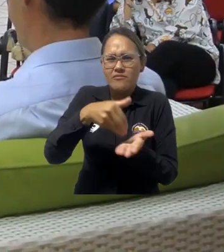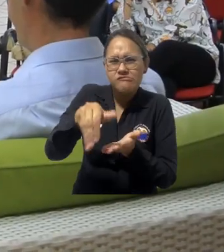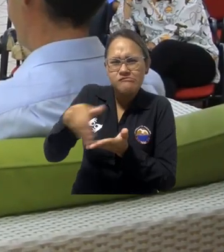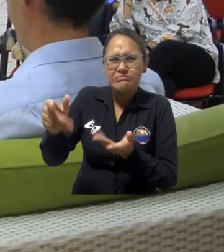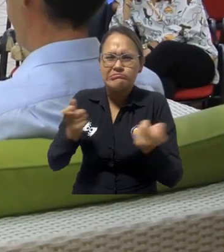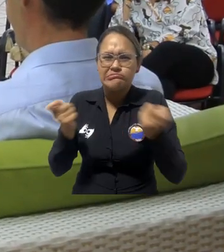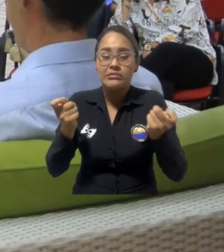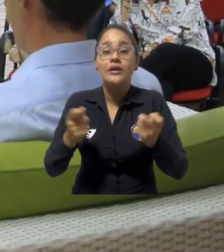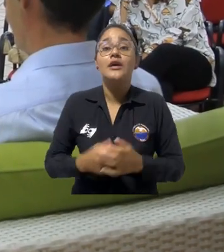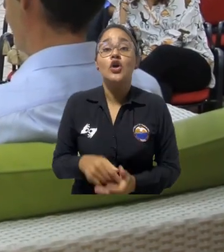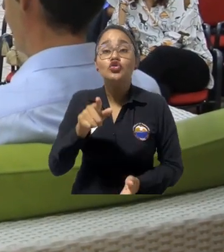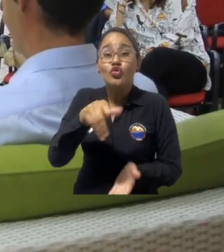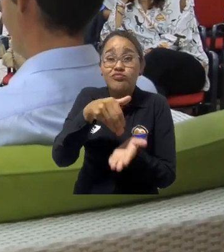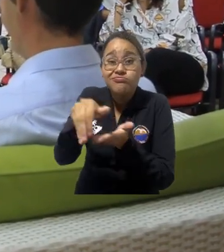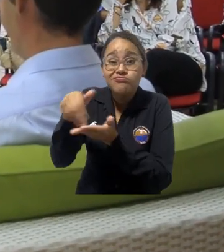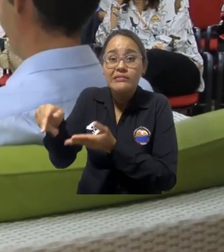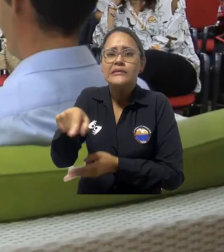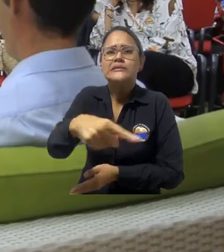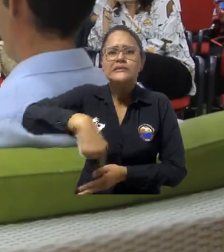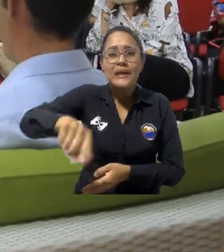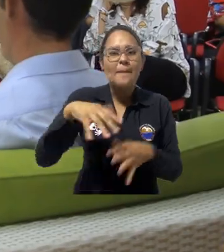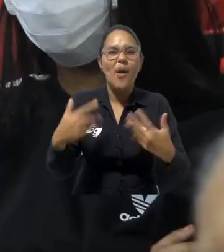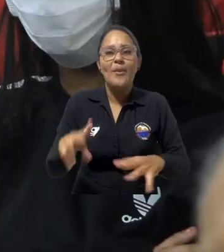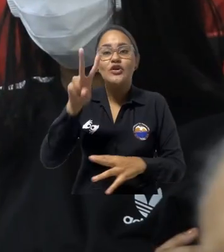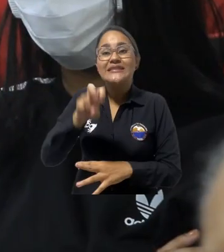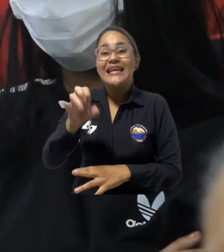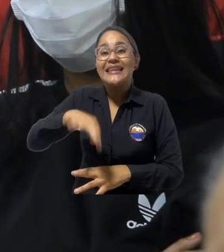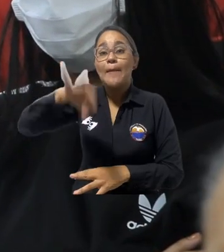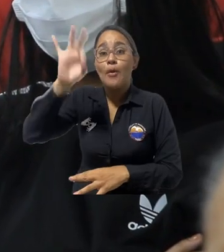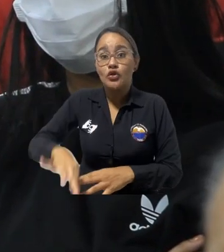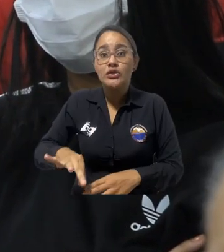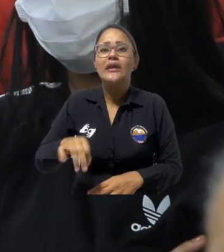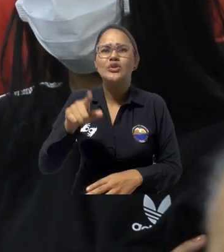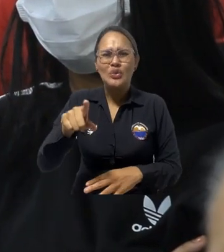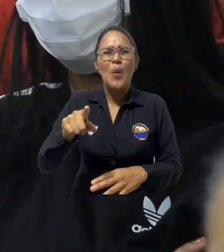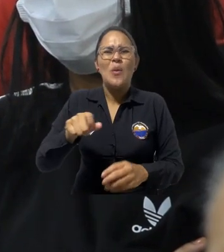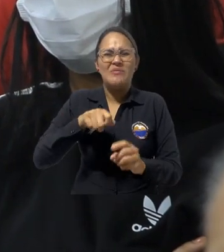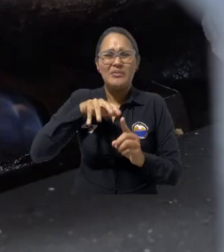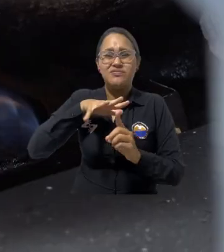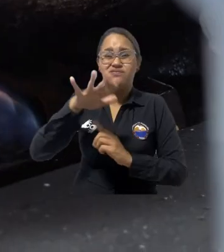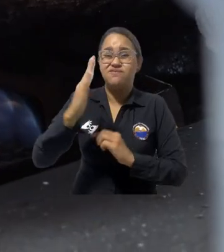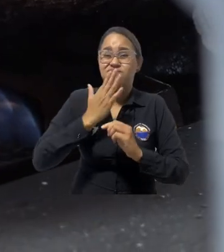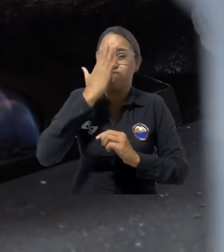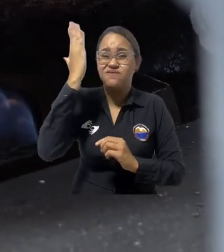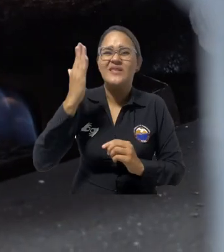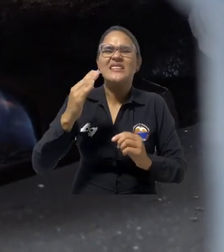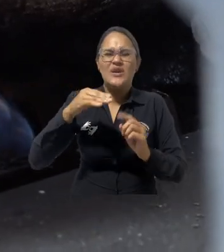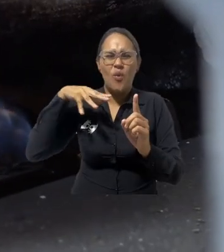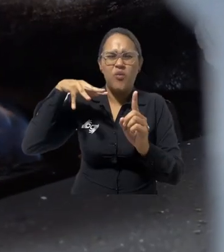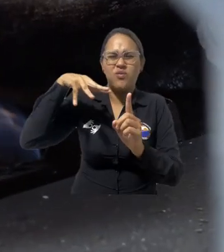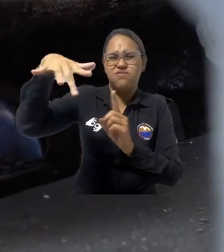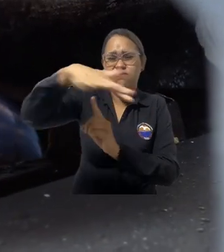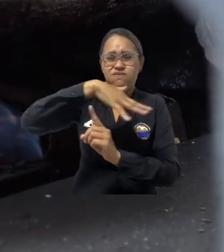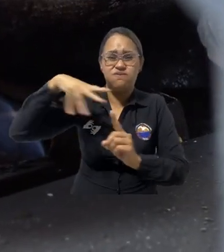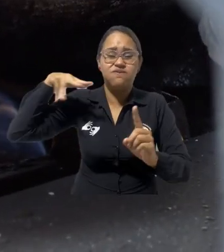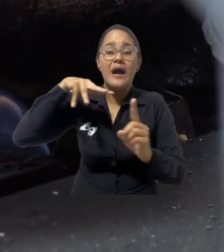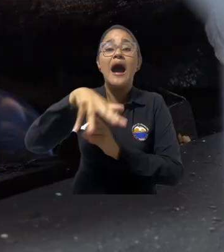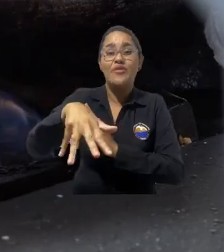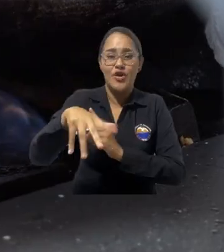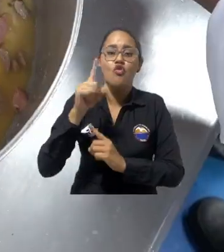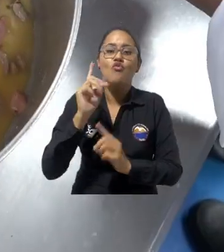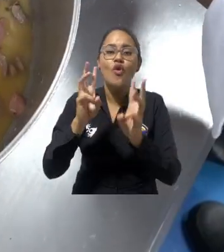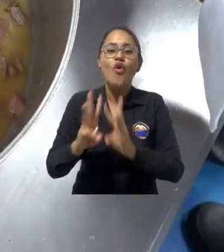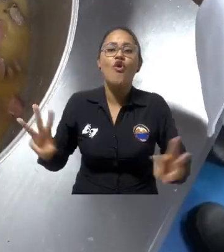disminuir el desperdicio de alimentos. Al desperdicio de alimentos se le responsabiliza del 7% de las emisiones globales de gases de efecto